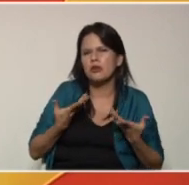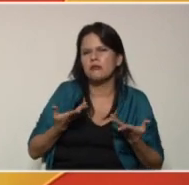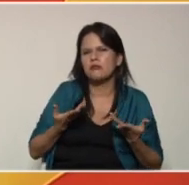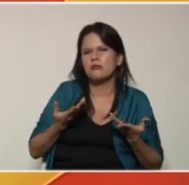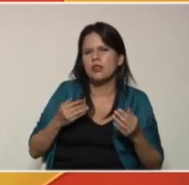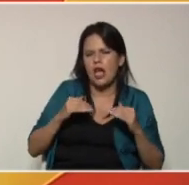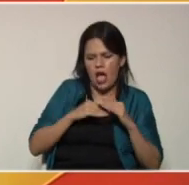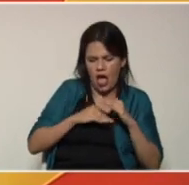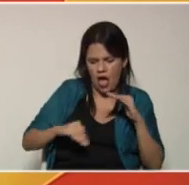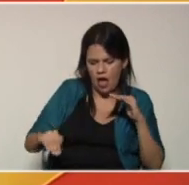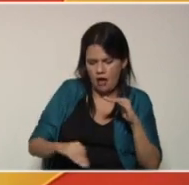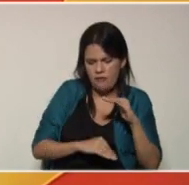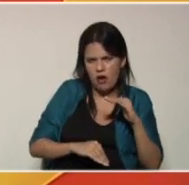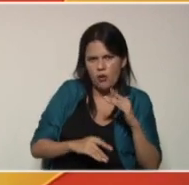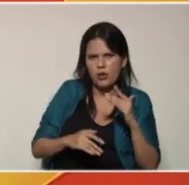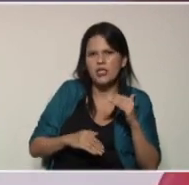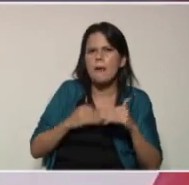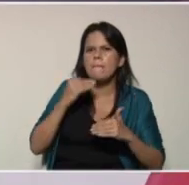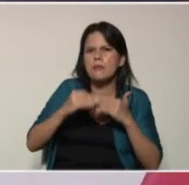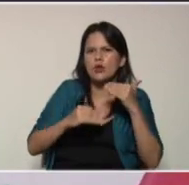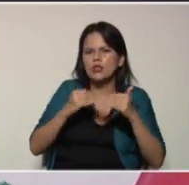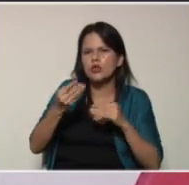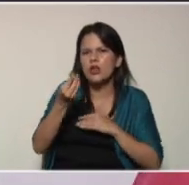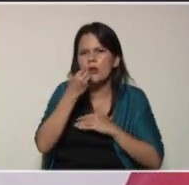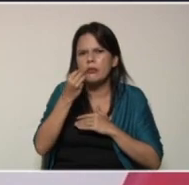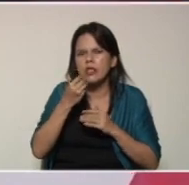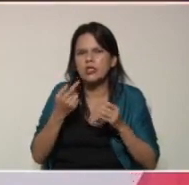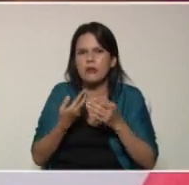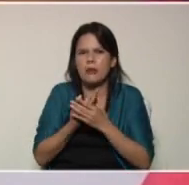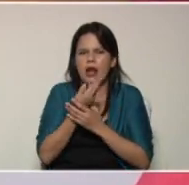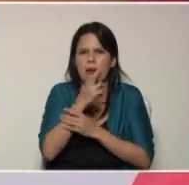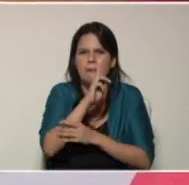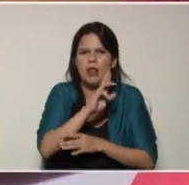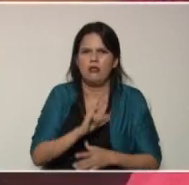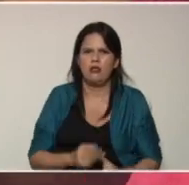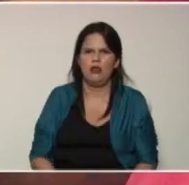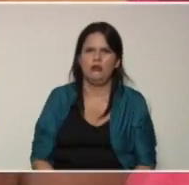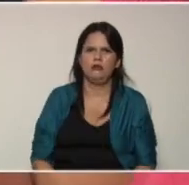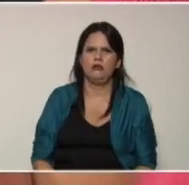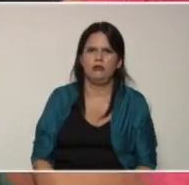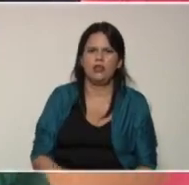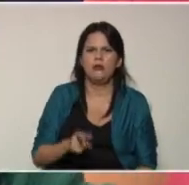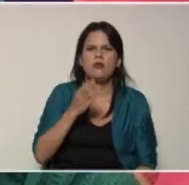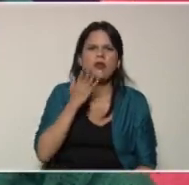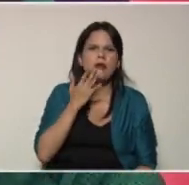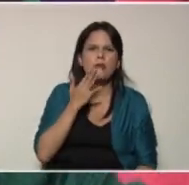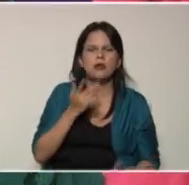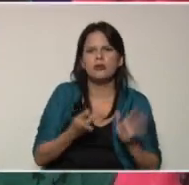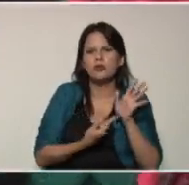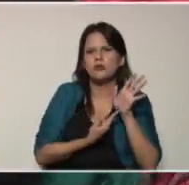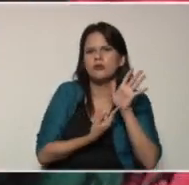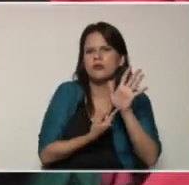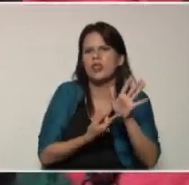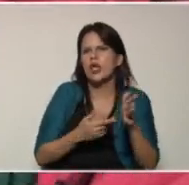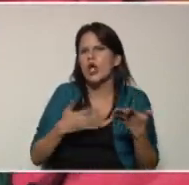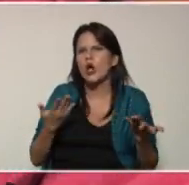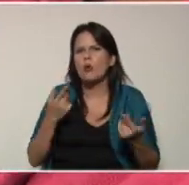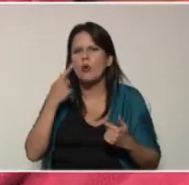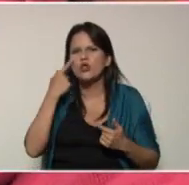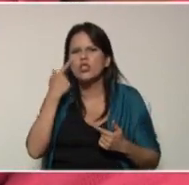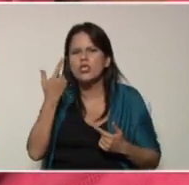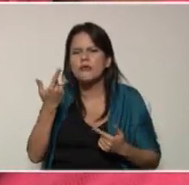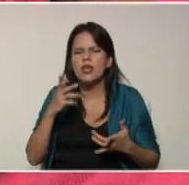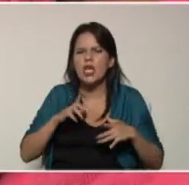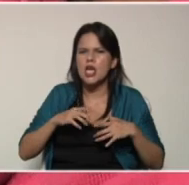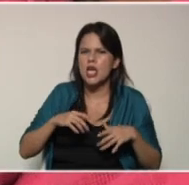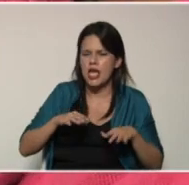ese proceso de nutrición para las plantas acá por ejemplo trajimos un muestrario de cómo se ve el suelo